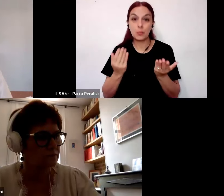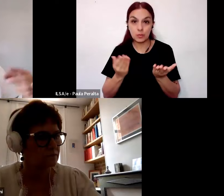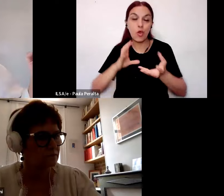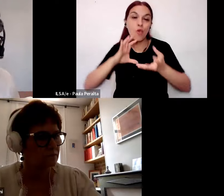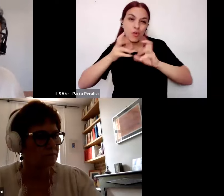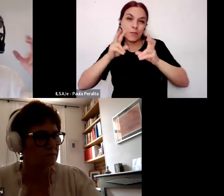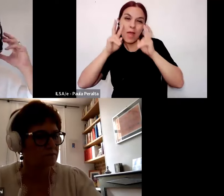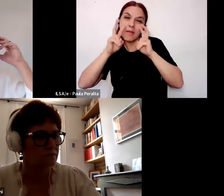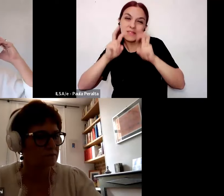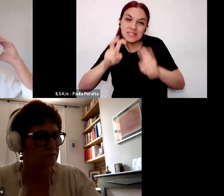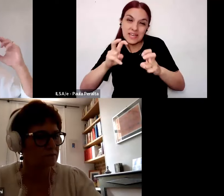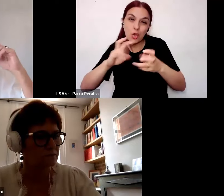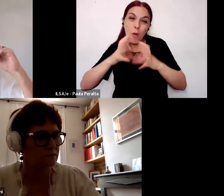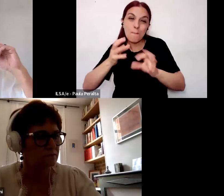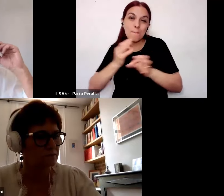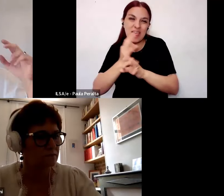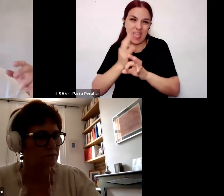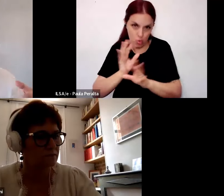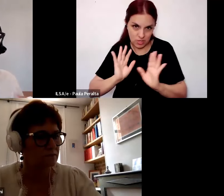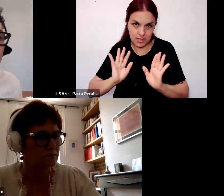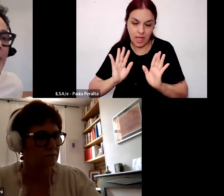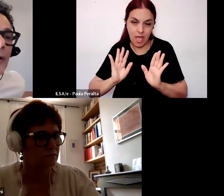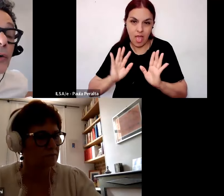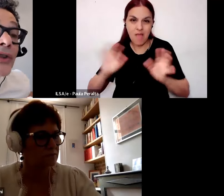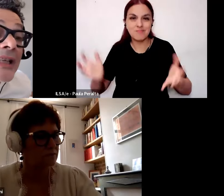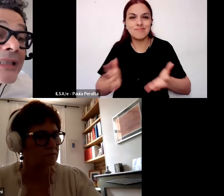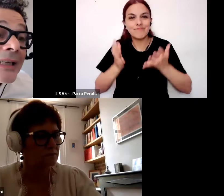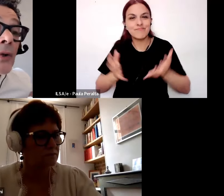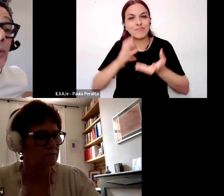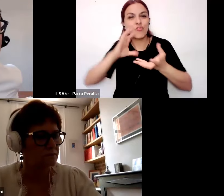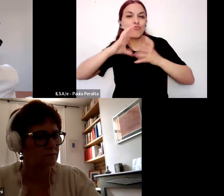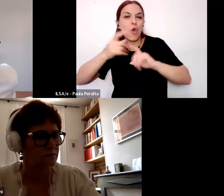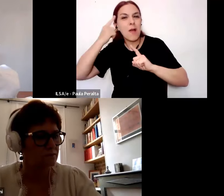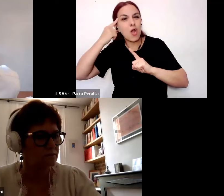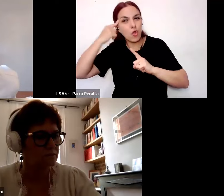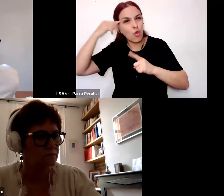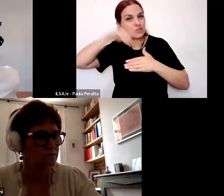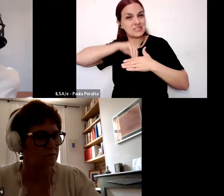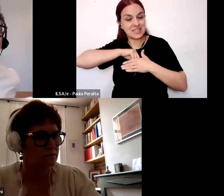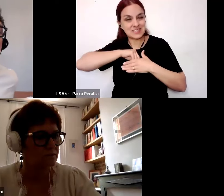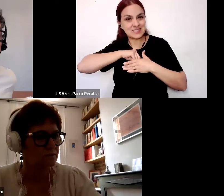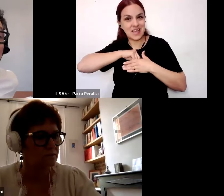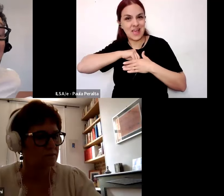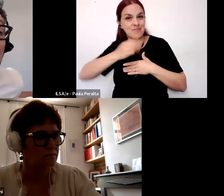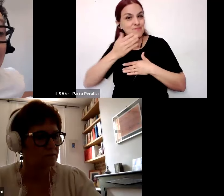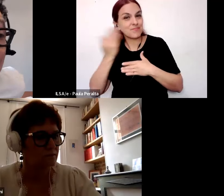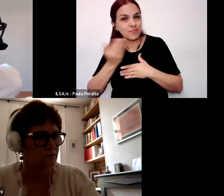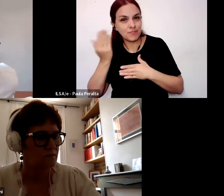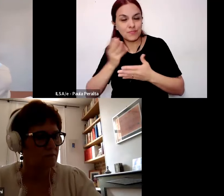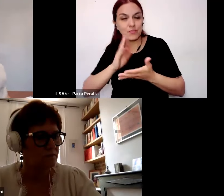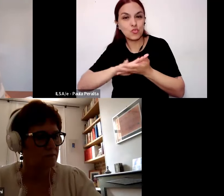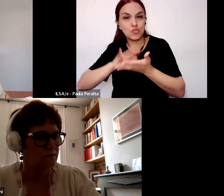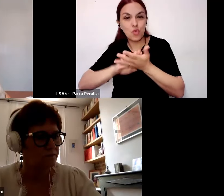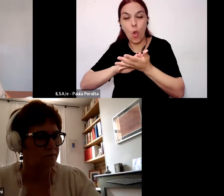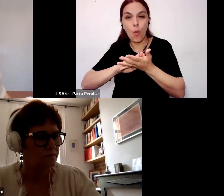investigación pedagógica llamémosle así promovería formas de conciencia discursiva acerca de ese saber